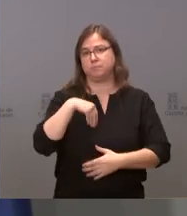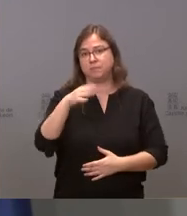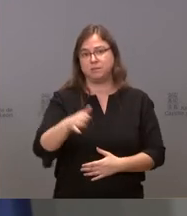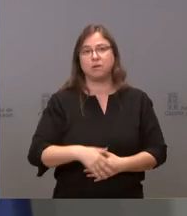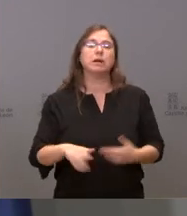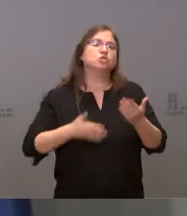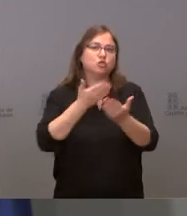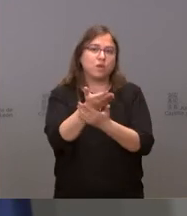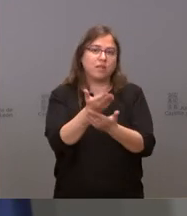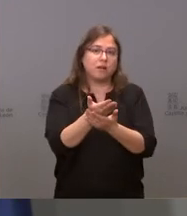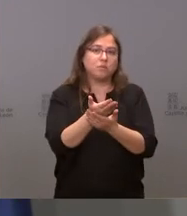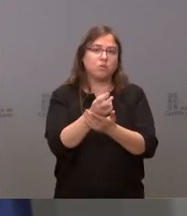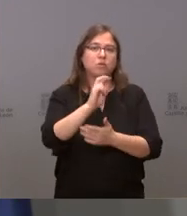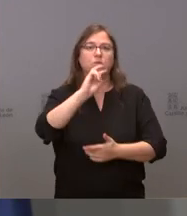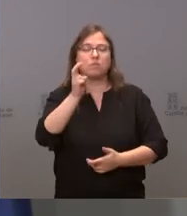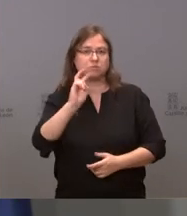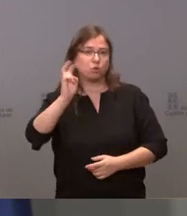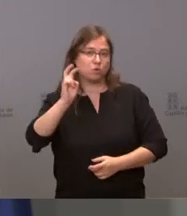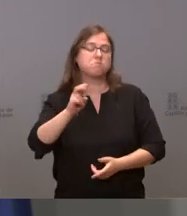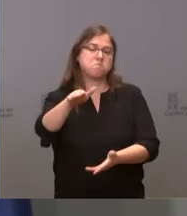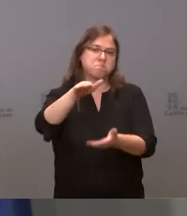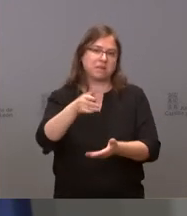solicitarnos las cosas que nos solicita a nosotros.